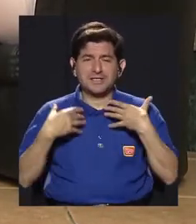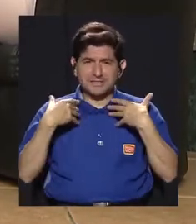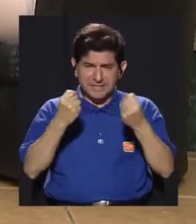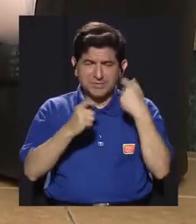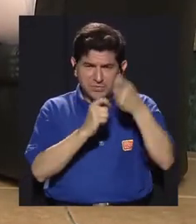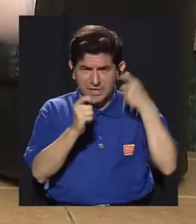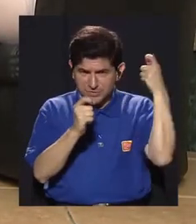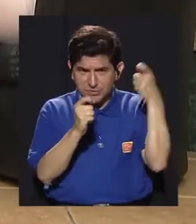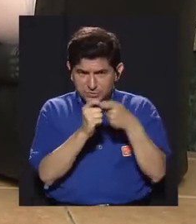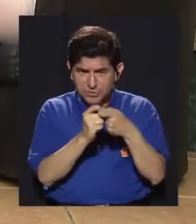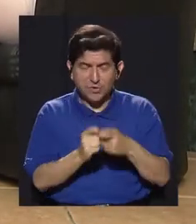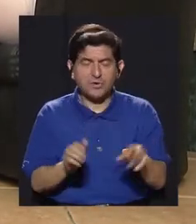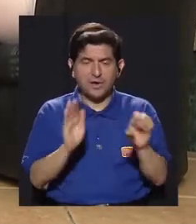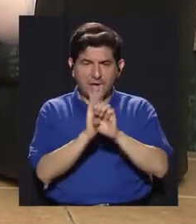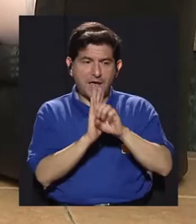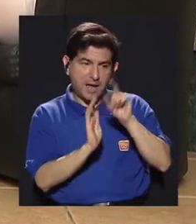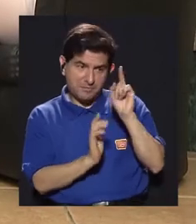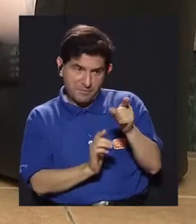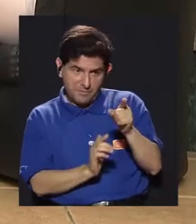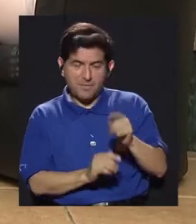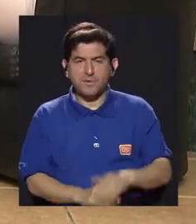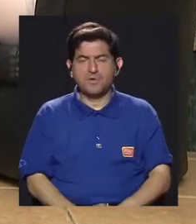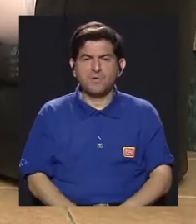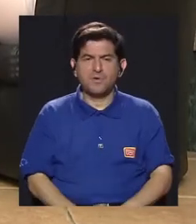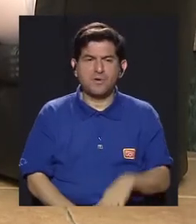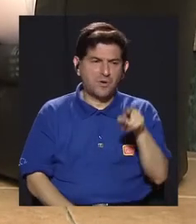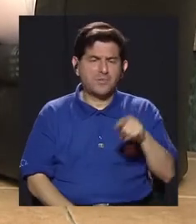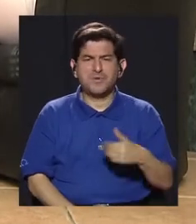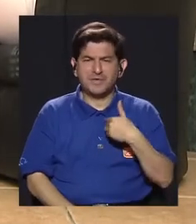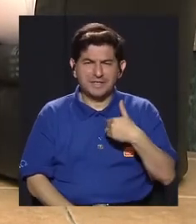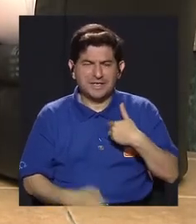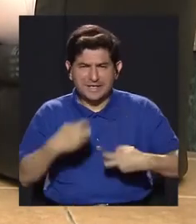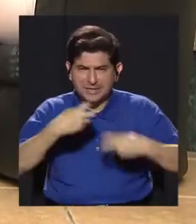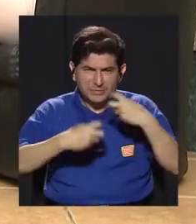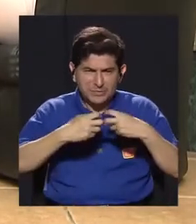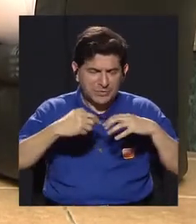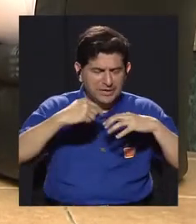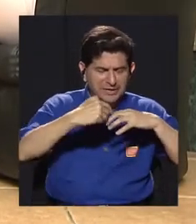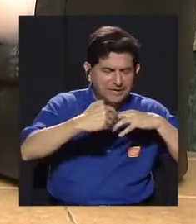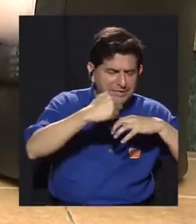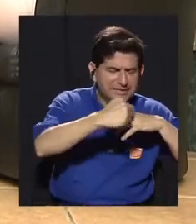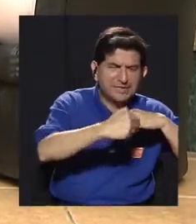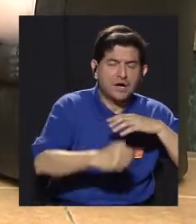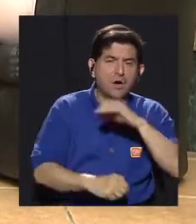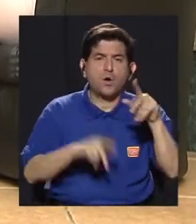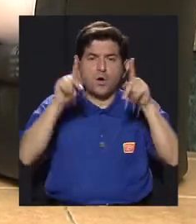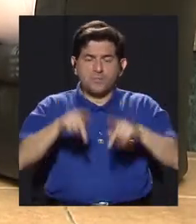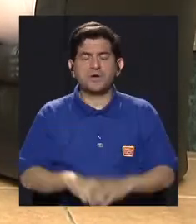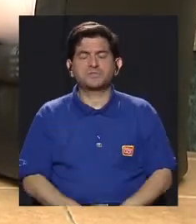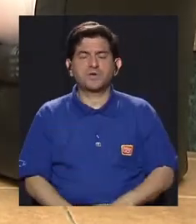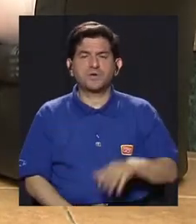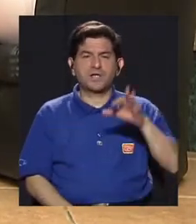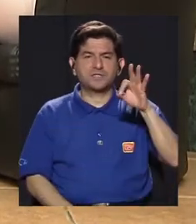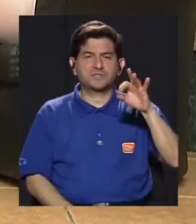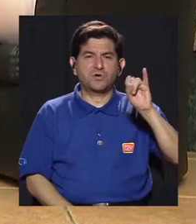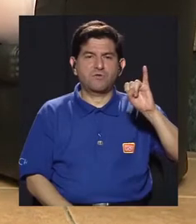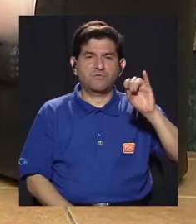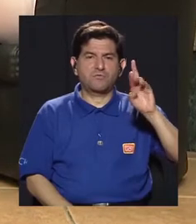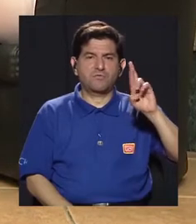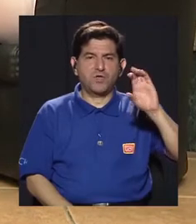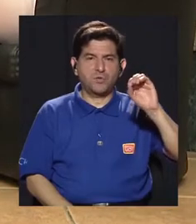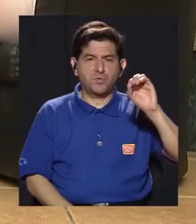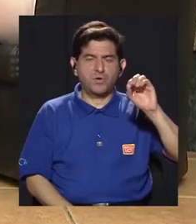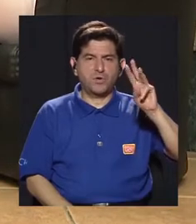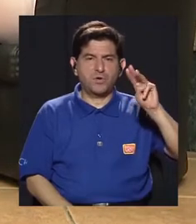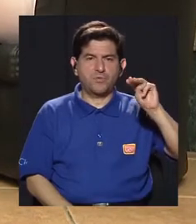muy específica como Doña Marielos, por una artritis reumatoide, a gente que llega por problemas de fibromialgia, por